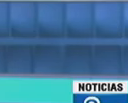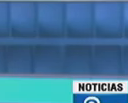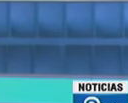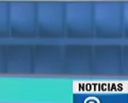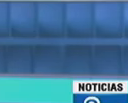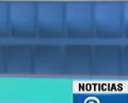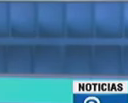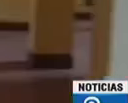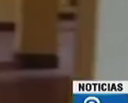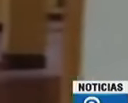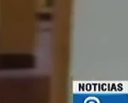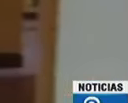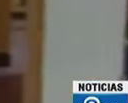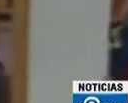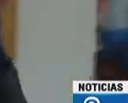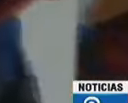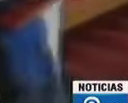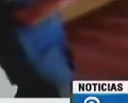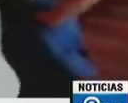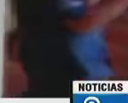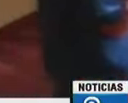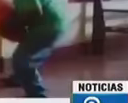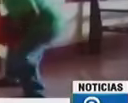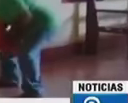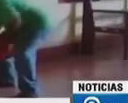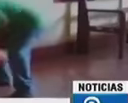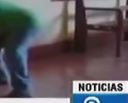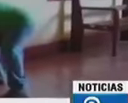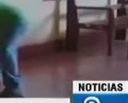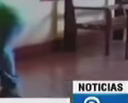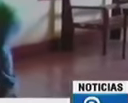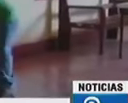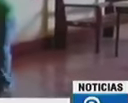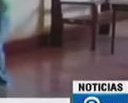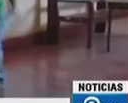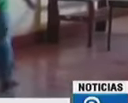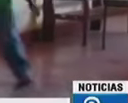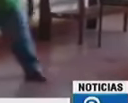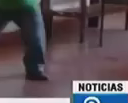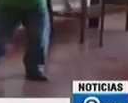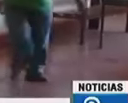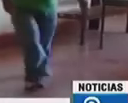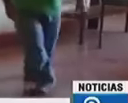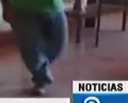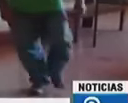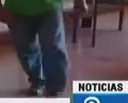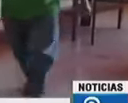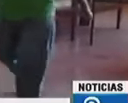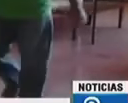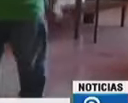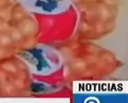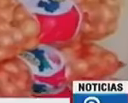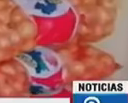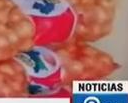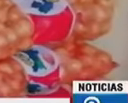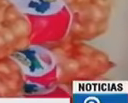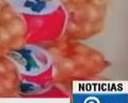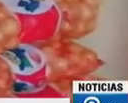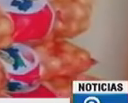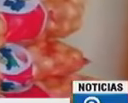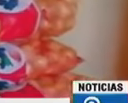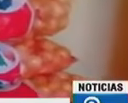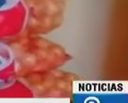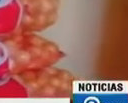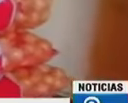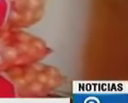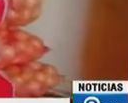unos 500 sacos de cebolla llegaron a la provincia de Veraguas con el objetivo de que este producto sea incluido en